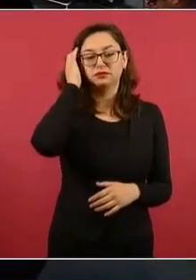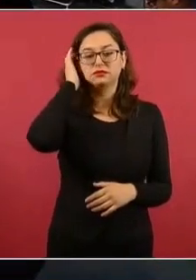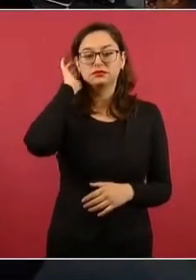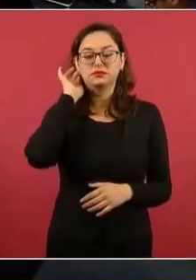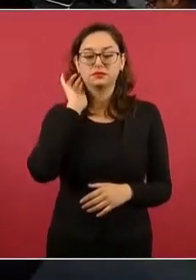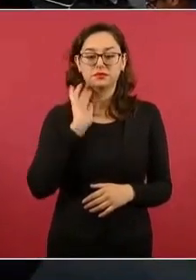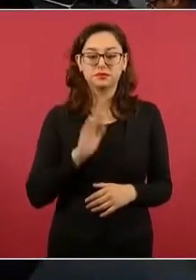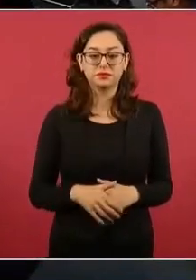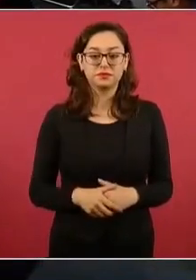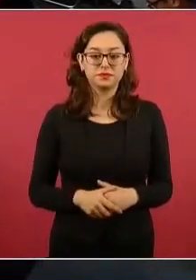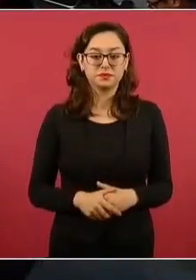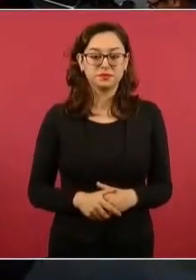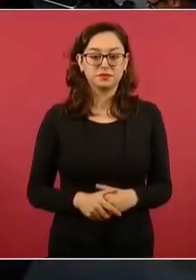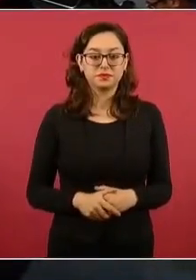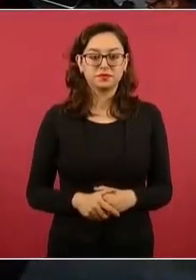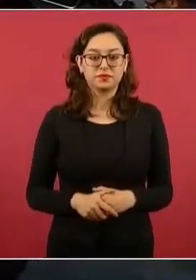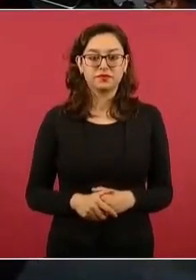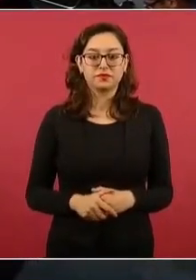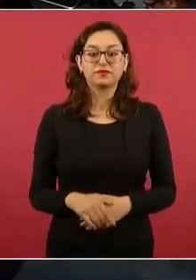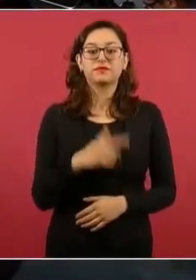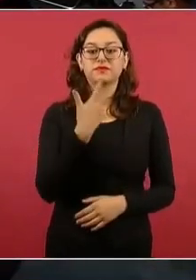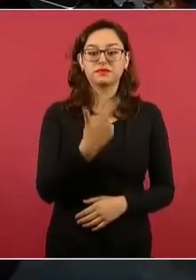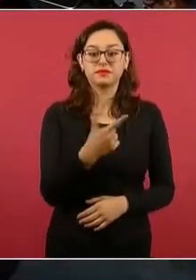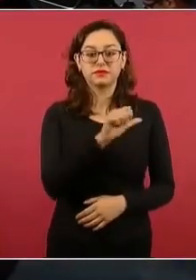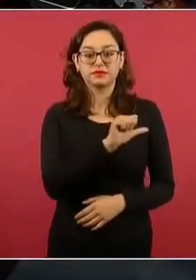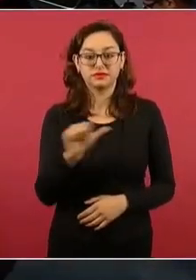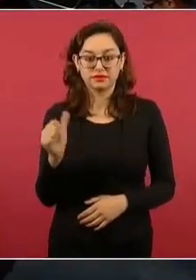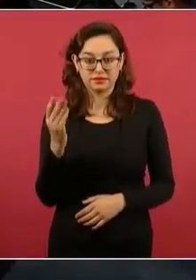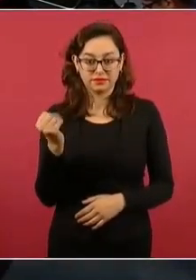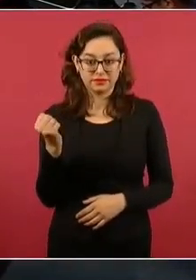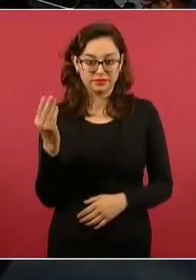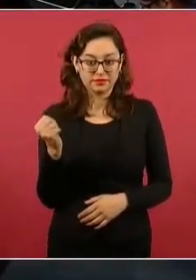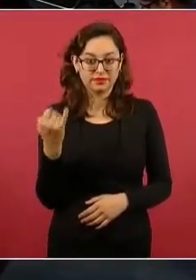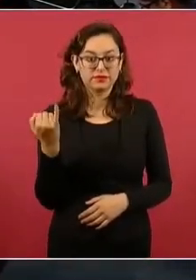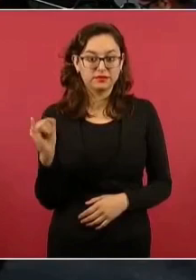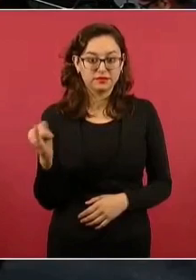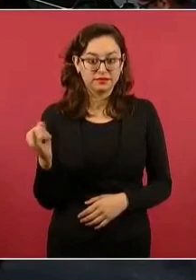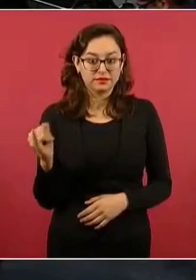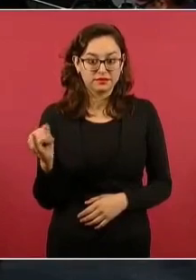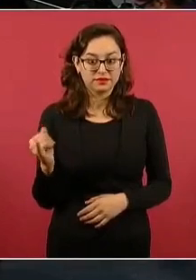es del 7 al 9, creo